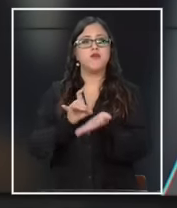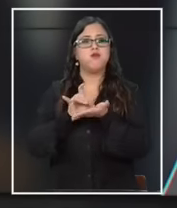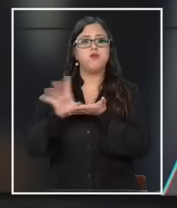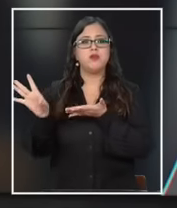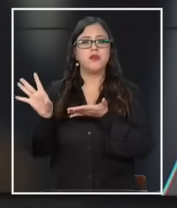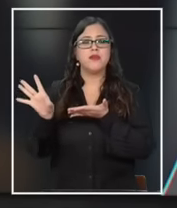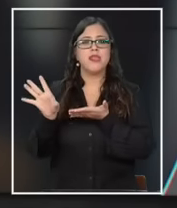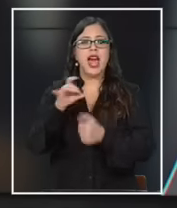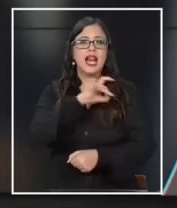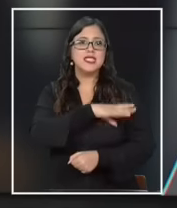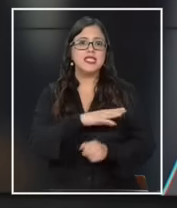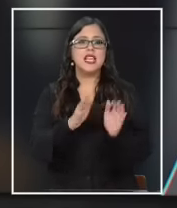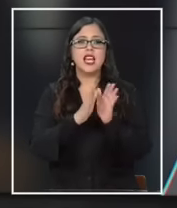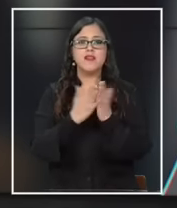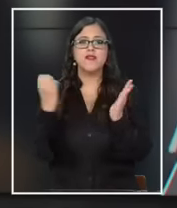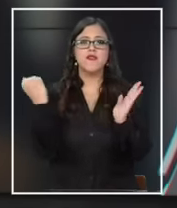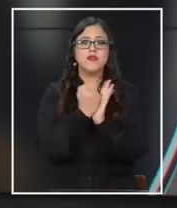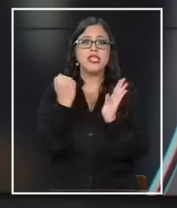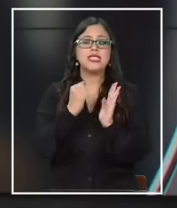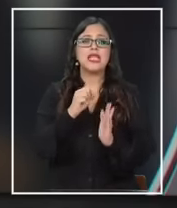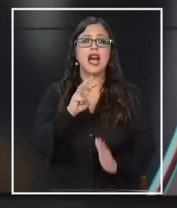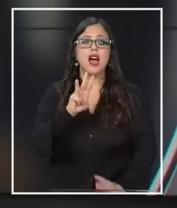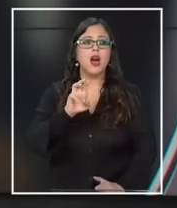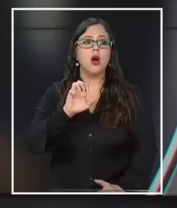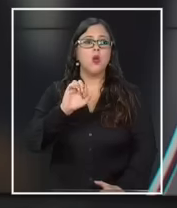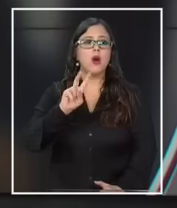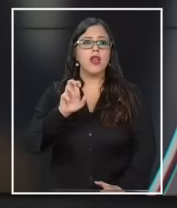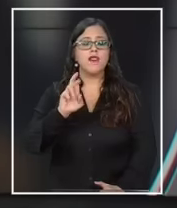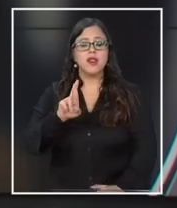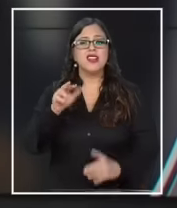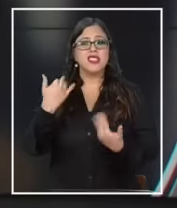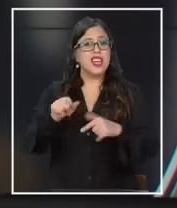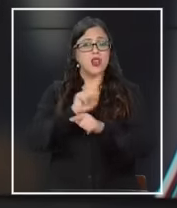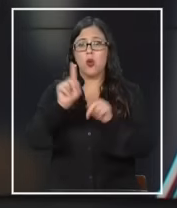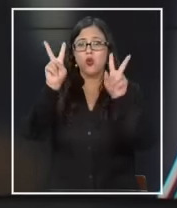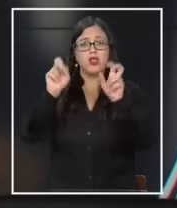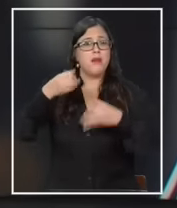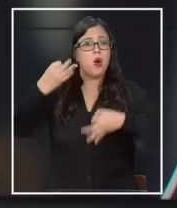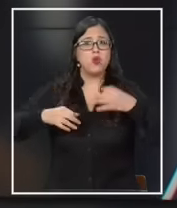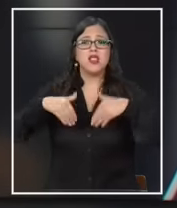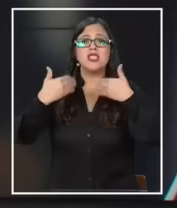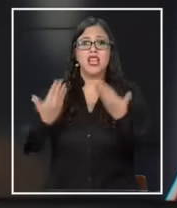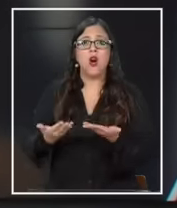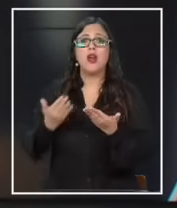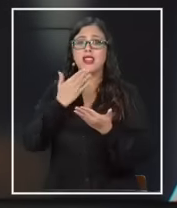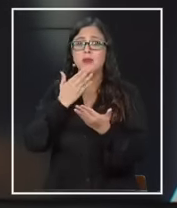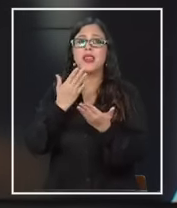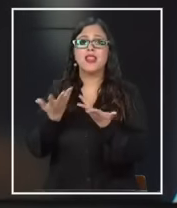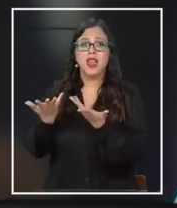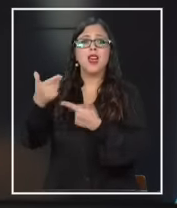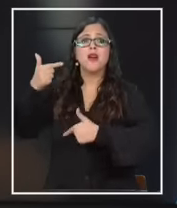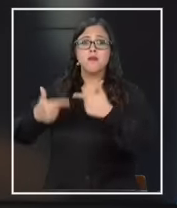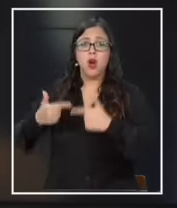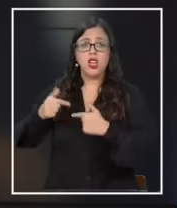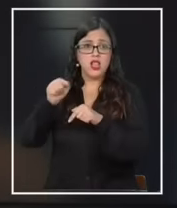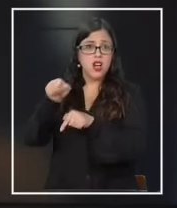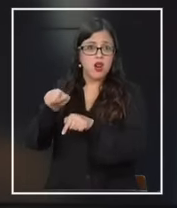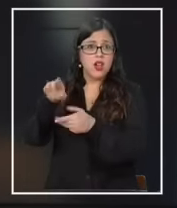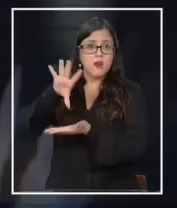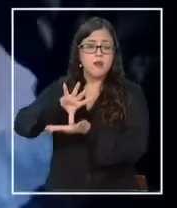Chile del beneficio de la visa waiver, un debate que ya trasciende el tema judicial y se instala en el terreno político en ese país, mire.